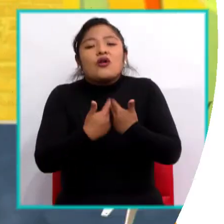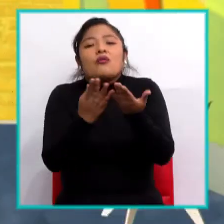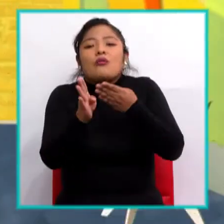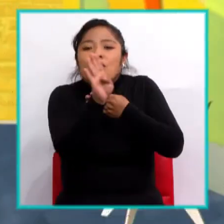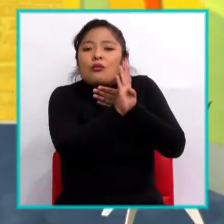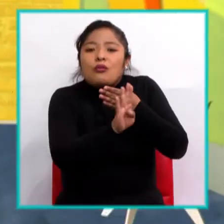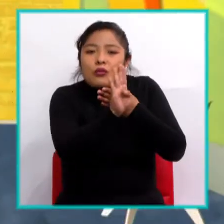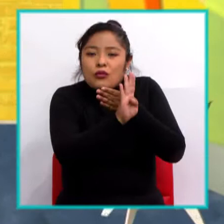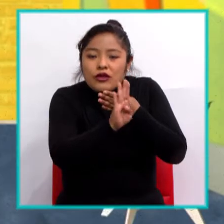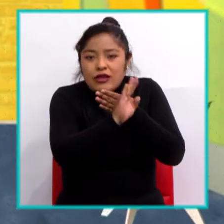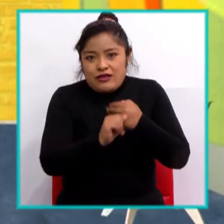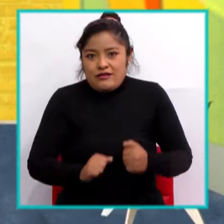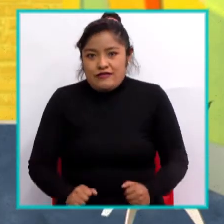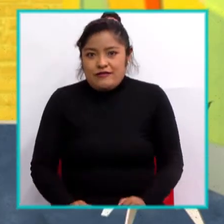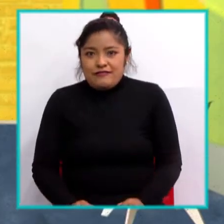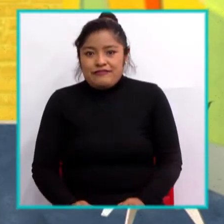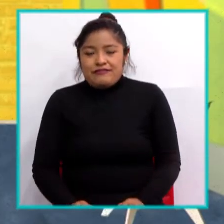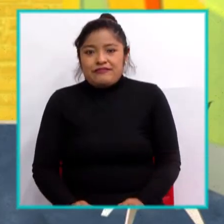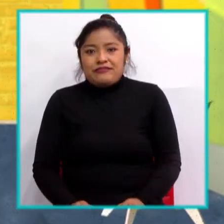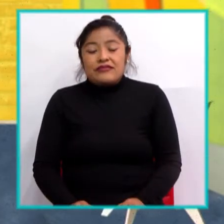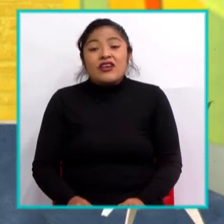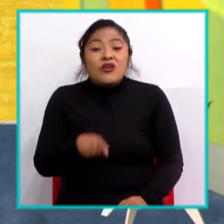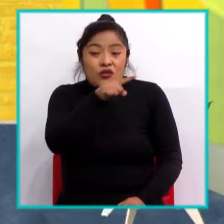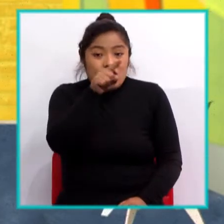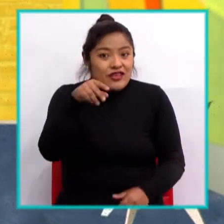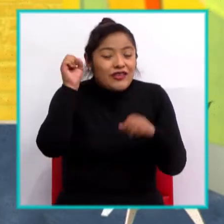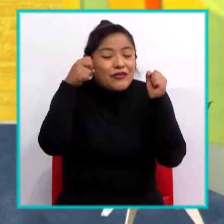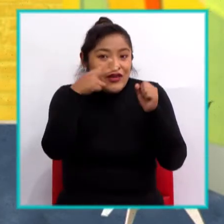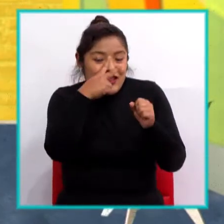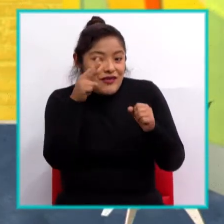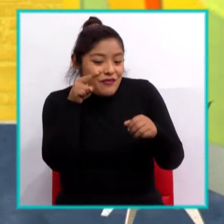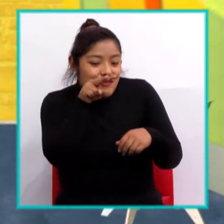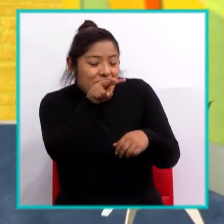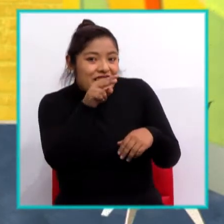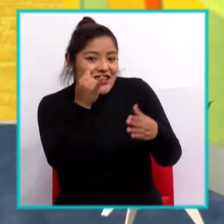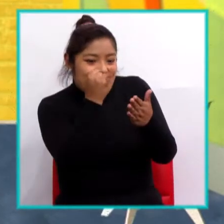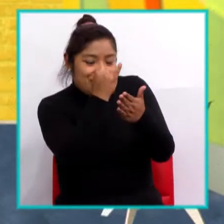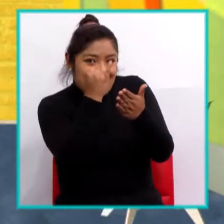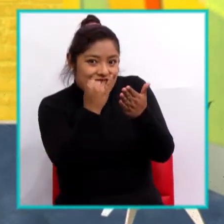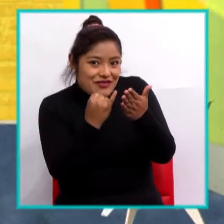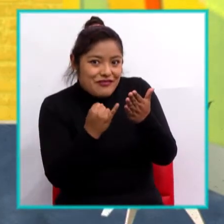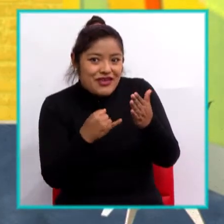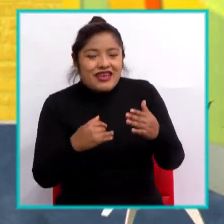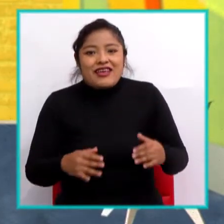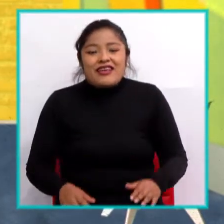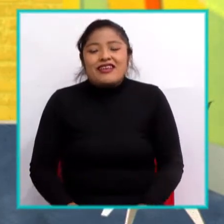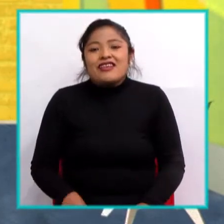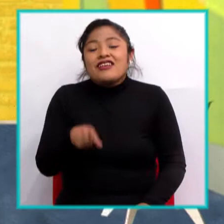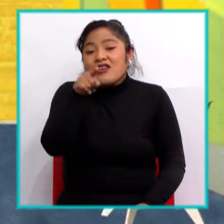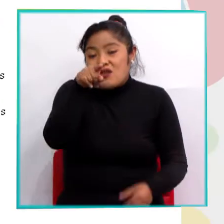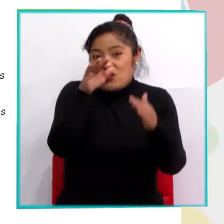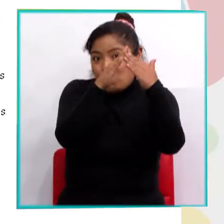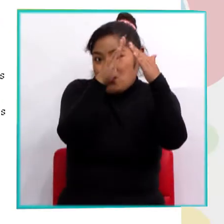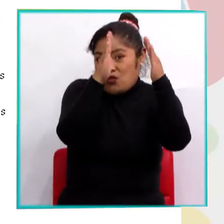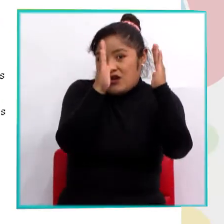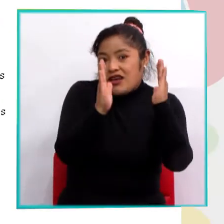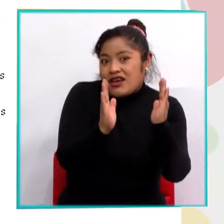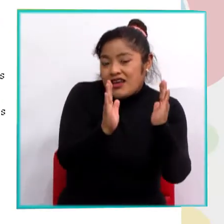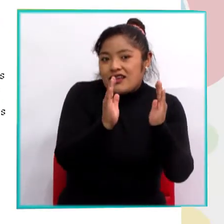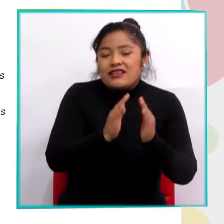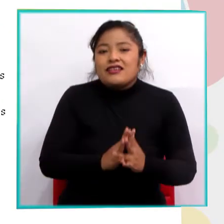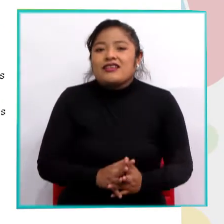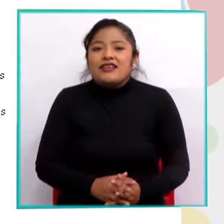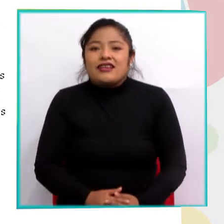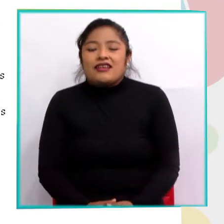Bueno, a partir de esta imagen vamos a identificar en tu casita los componentes